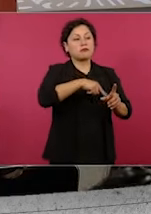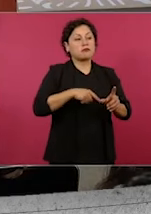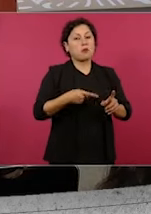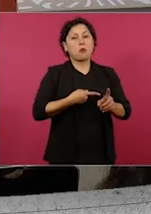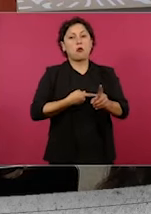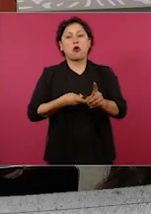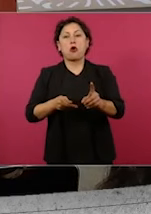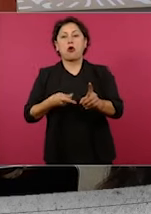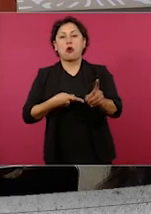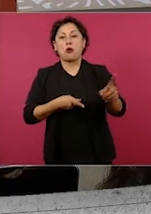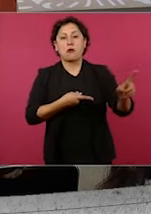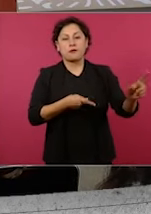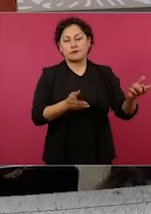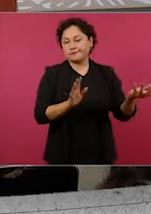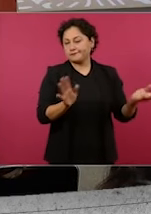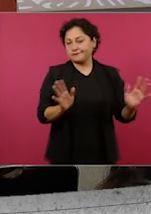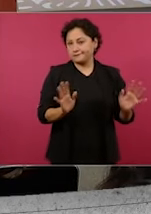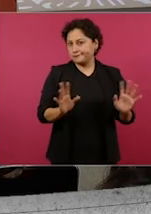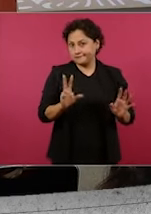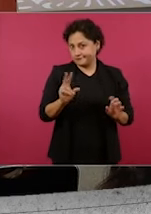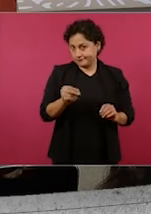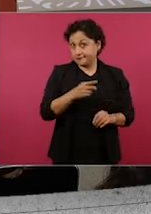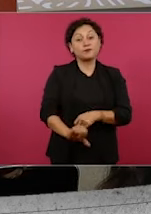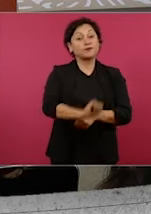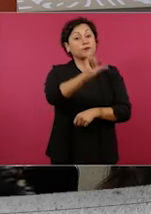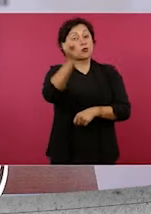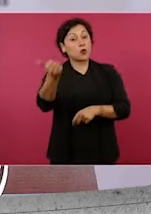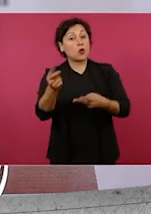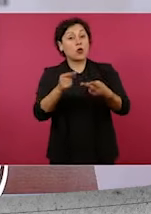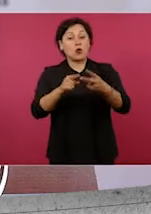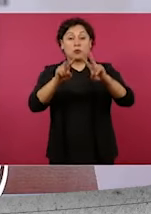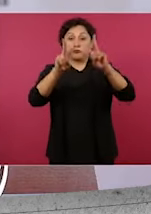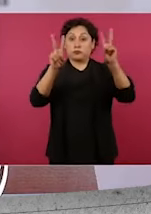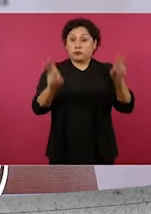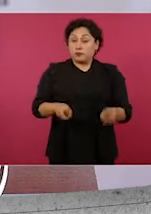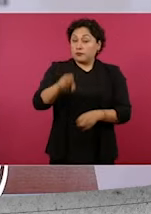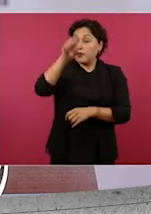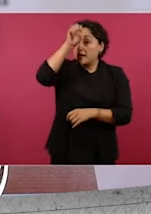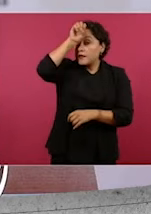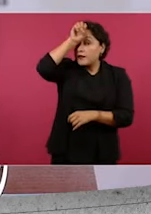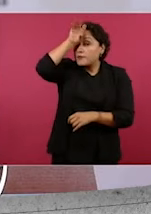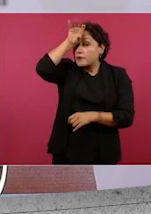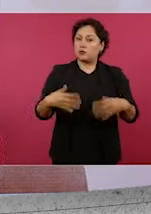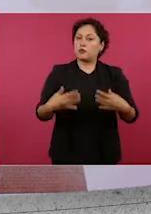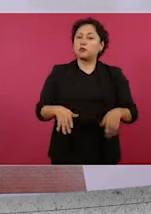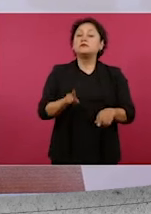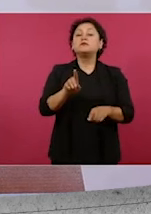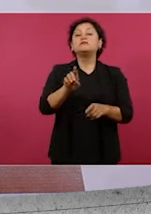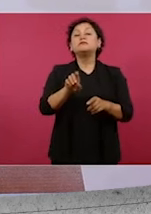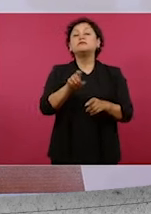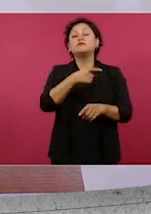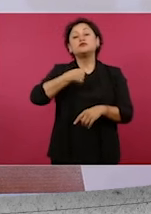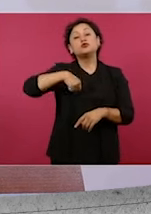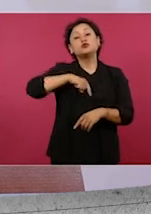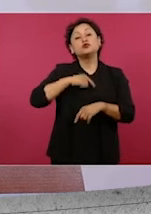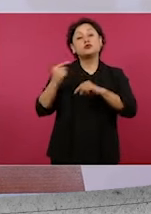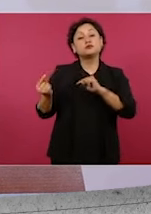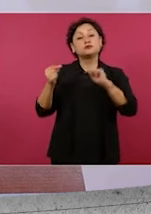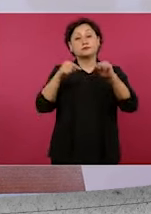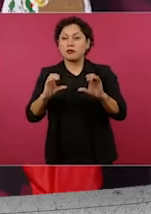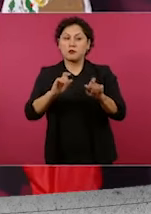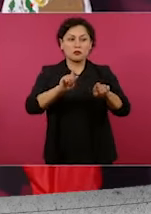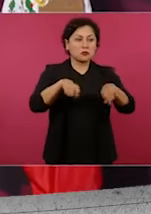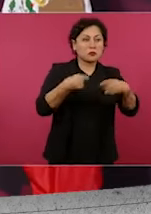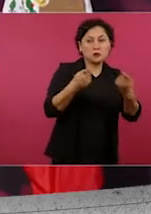Otra cuestión es el manejo de la minería. Nosotros avanzamos bastante porque no dimos ni un solo